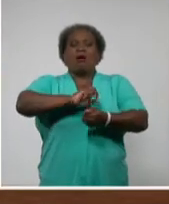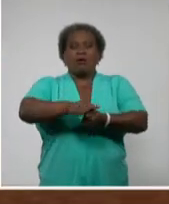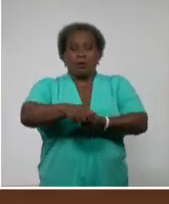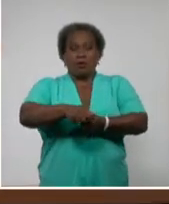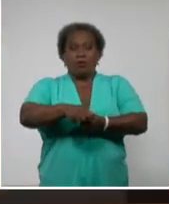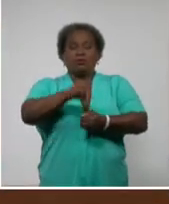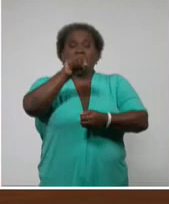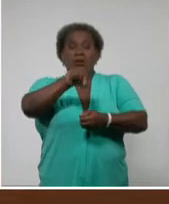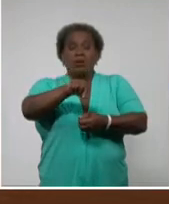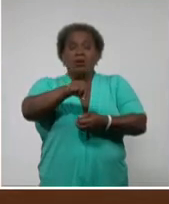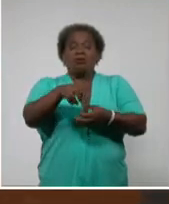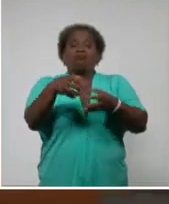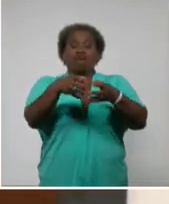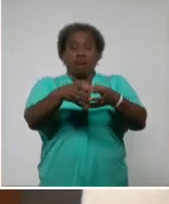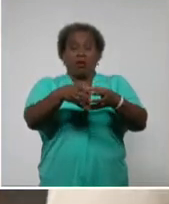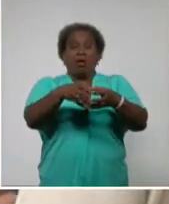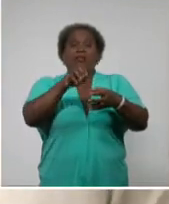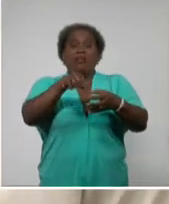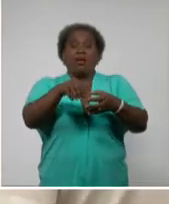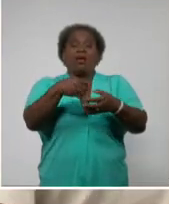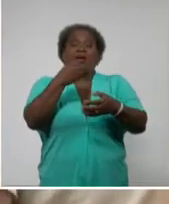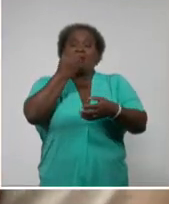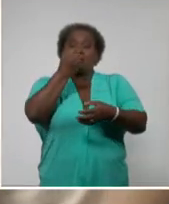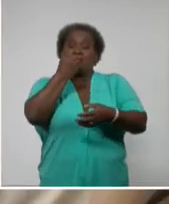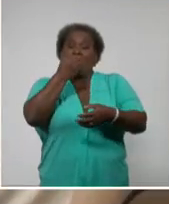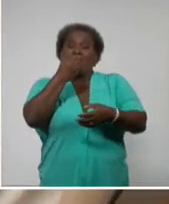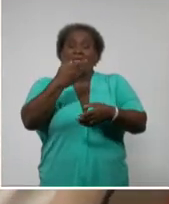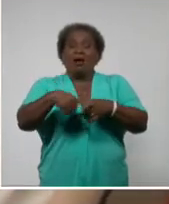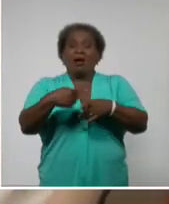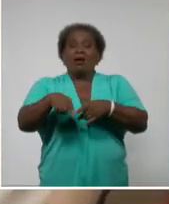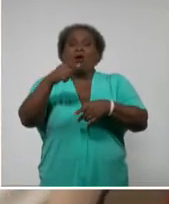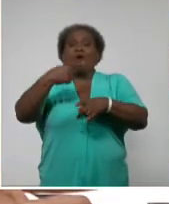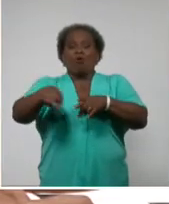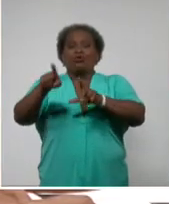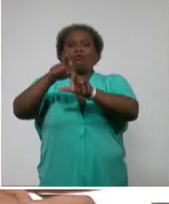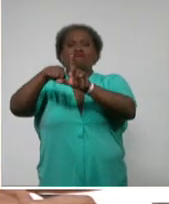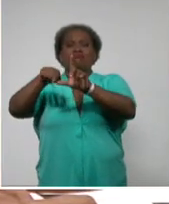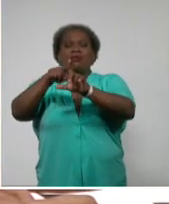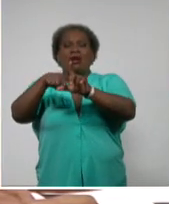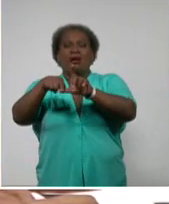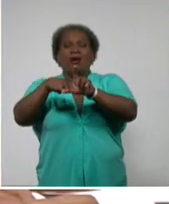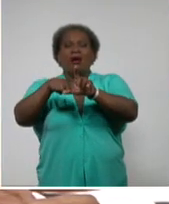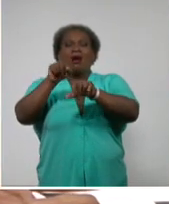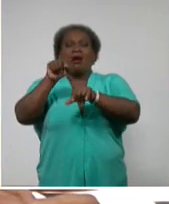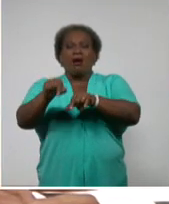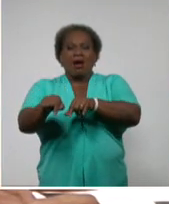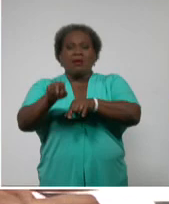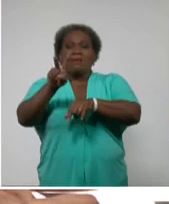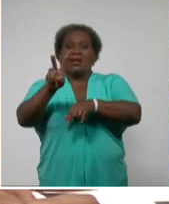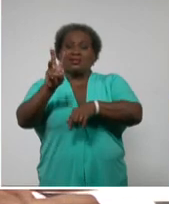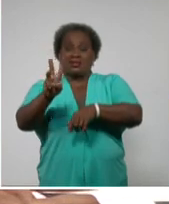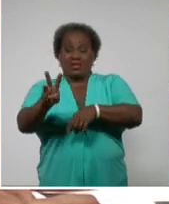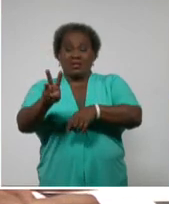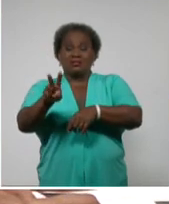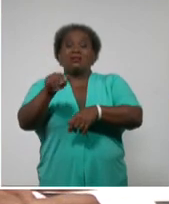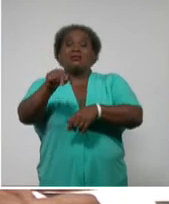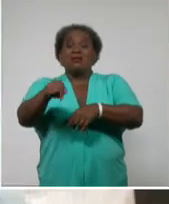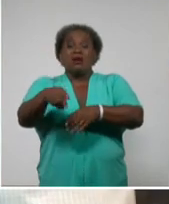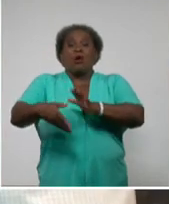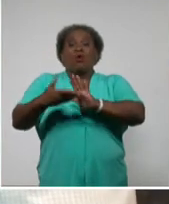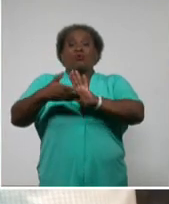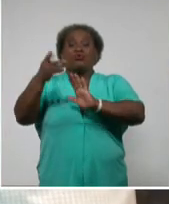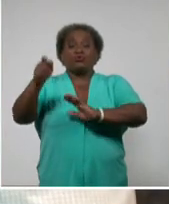centro de elaboración de la corporación Cimex y otro en Regla, al que están vinculados los 23 constructores indios reportados